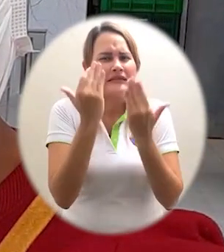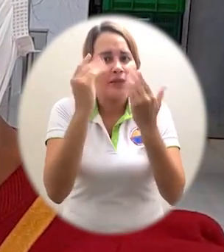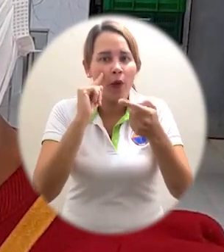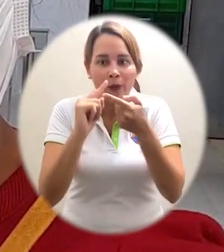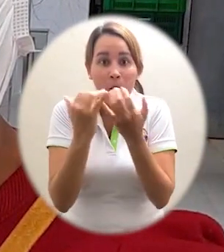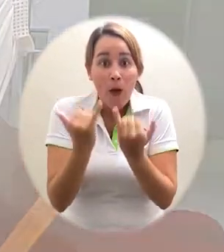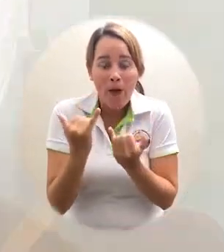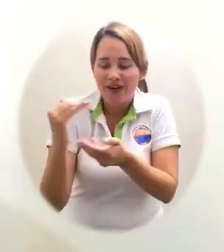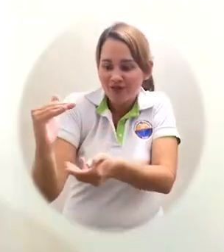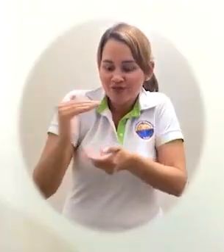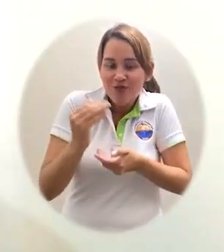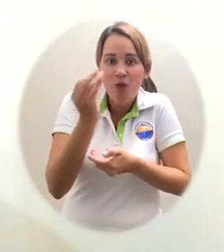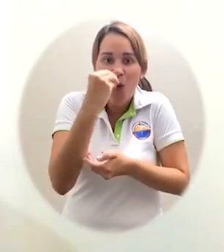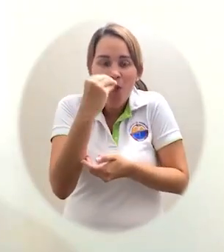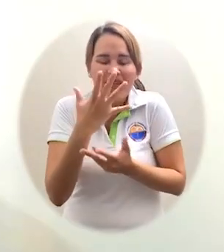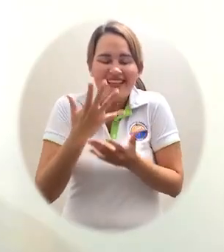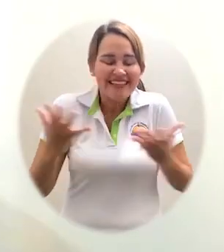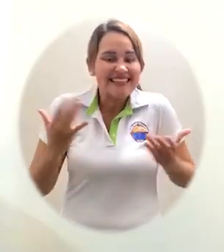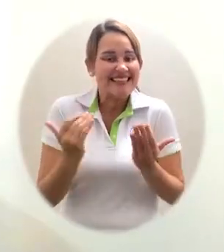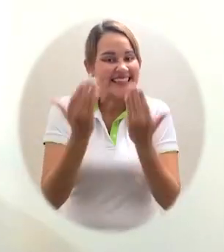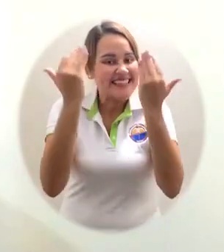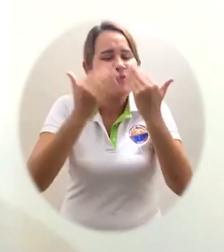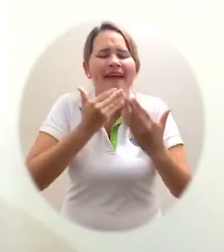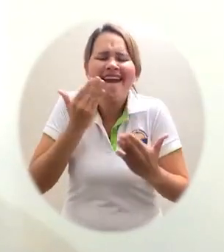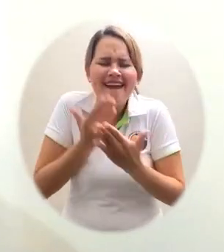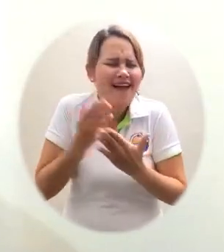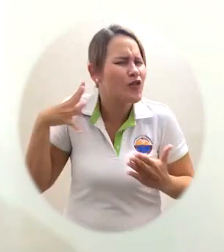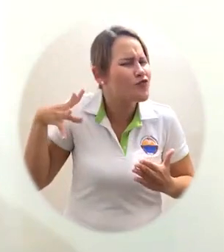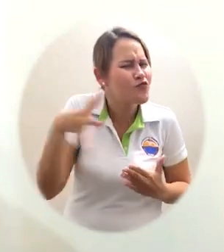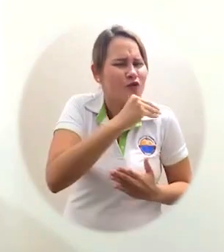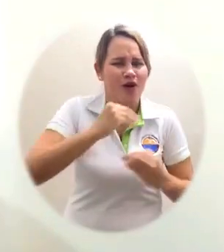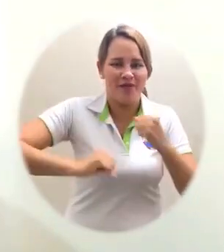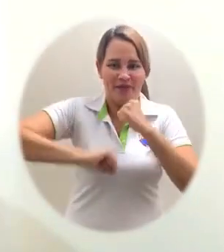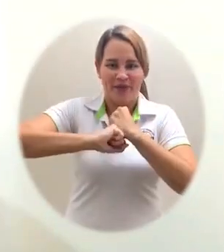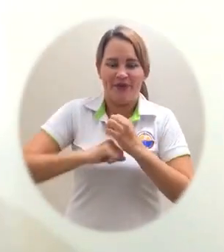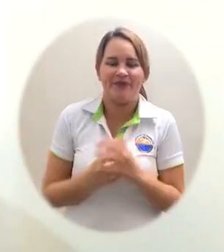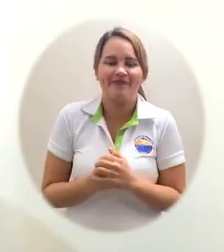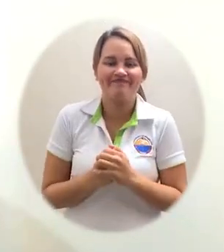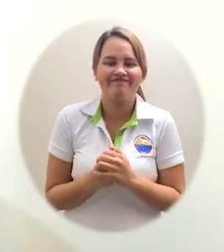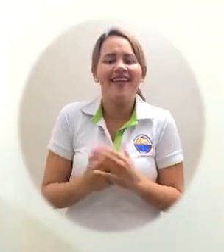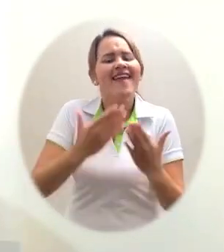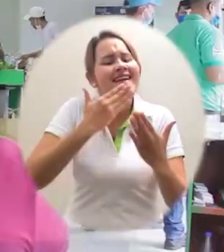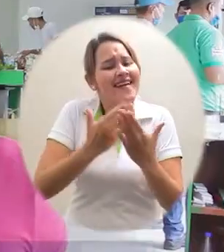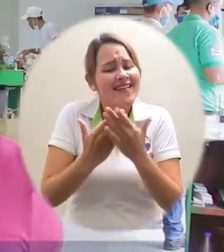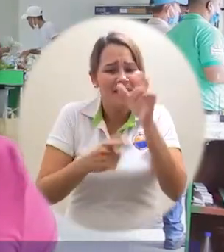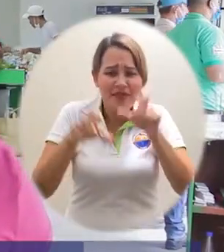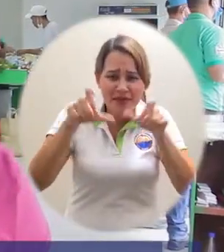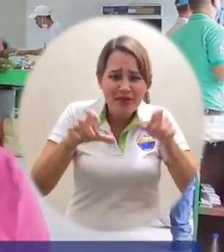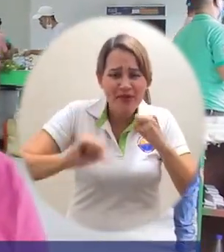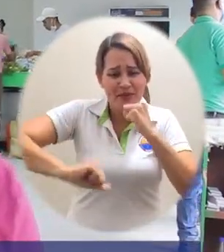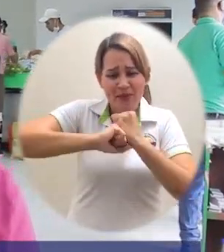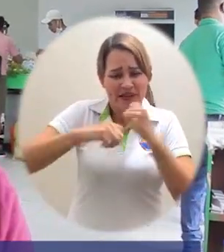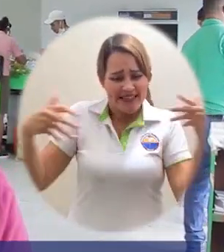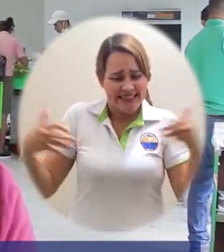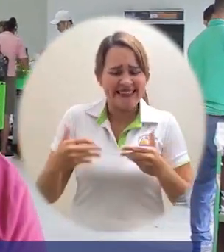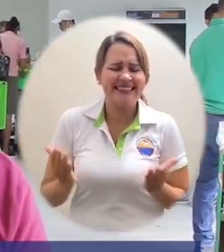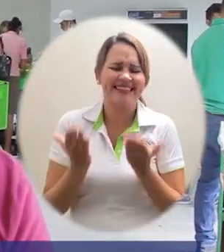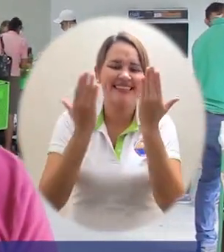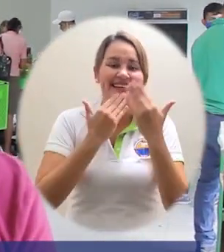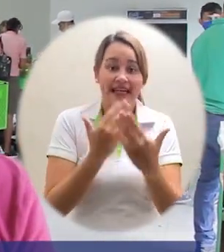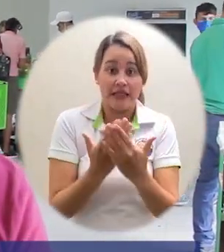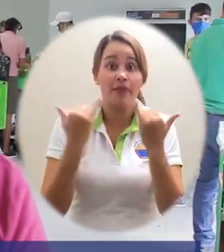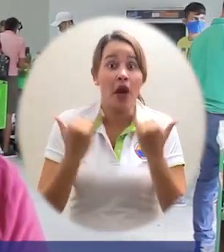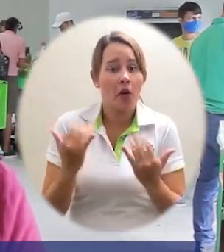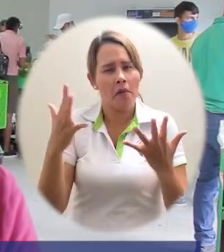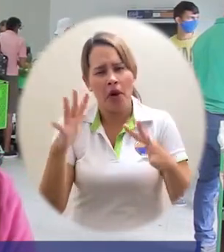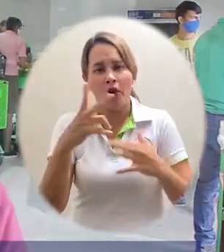doy gracias a cada uno de los miembros de la Universidad de Magdalena que se vincularon a esta excelente iniciativa. También agradecerle a las personas que han